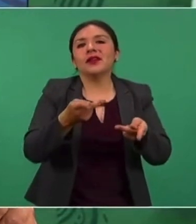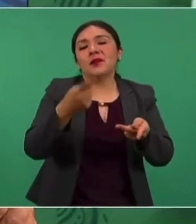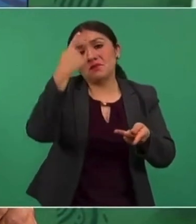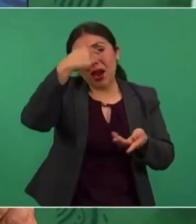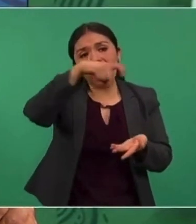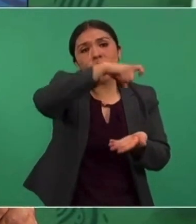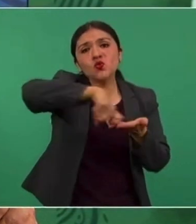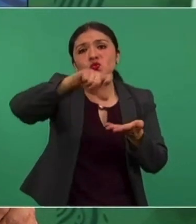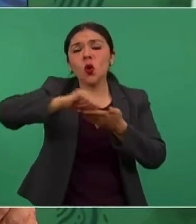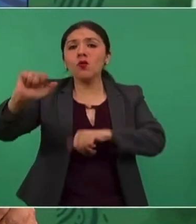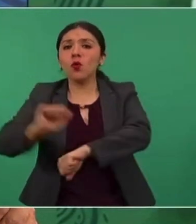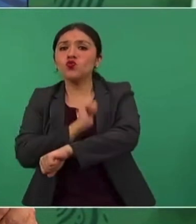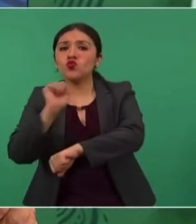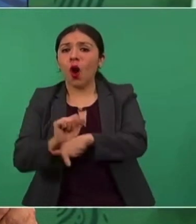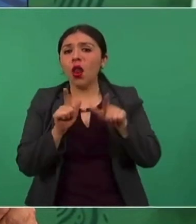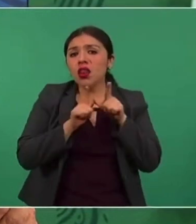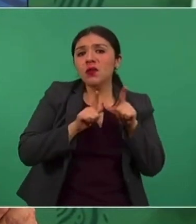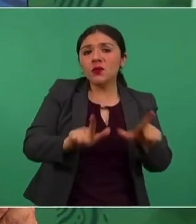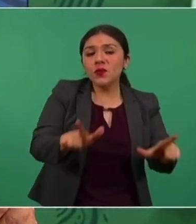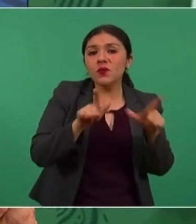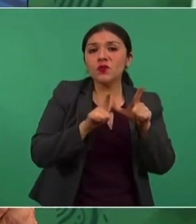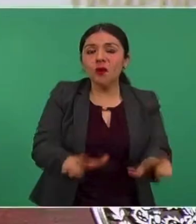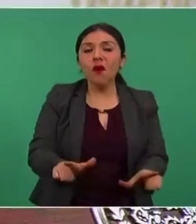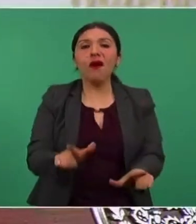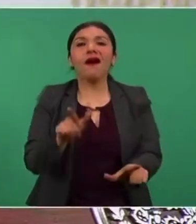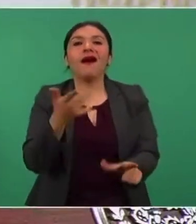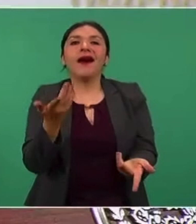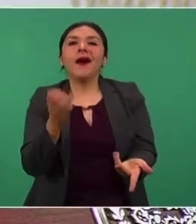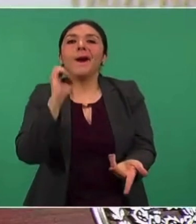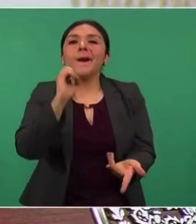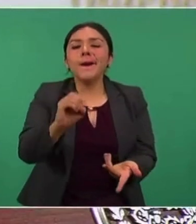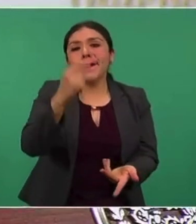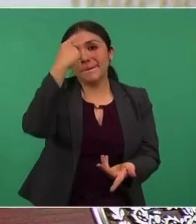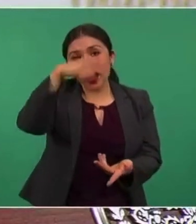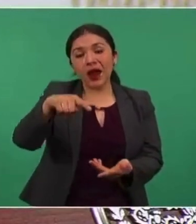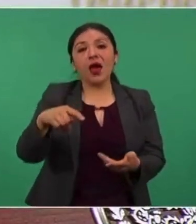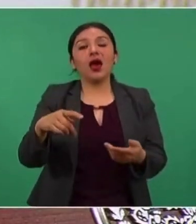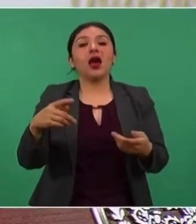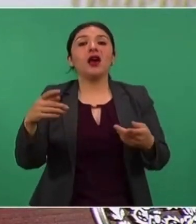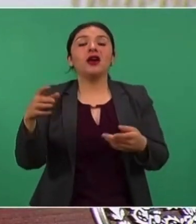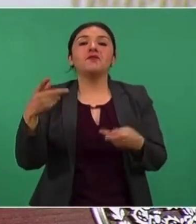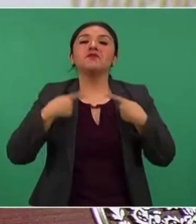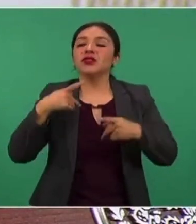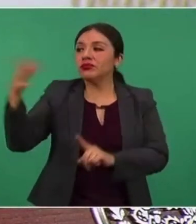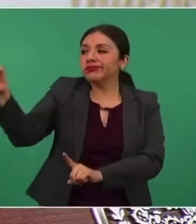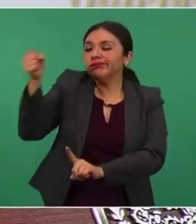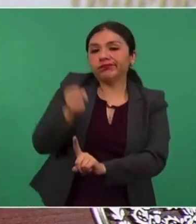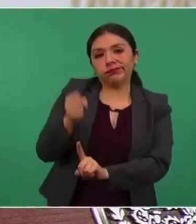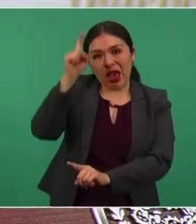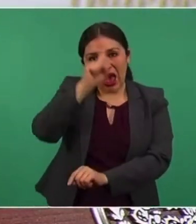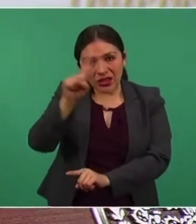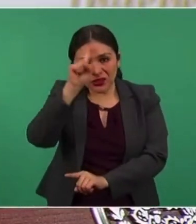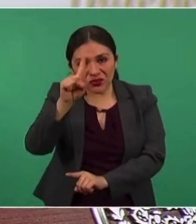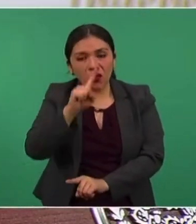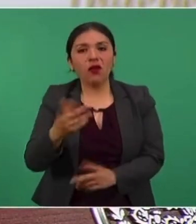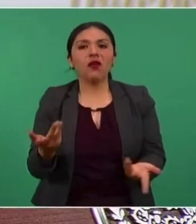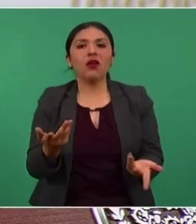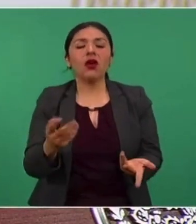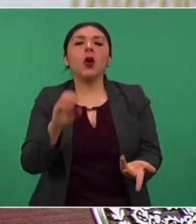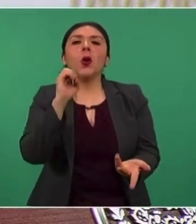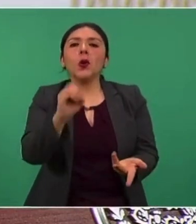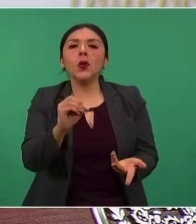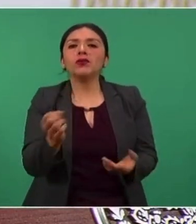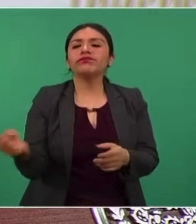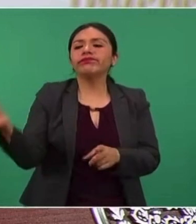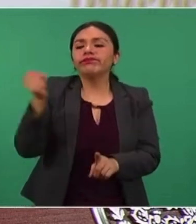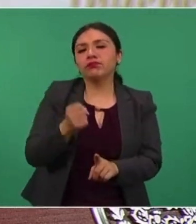compra de vehículos de lujo, para tener asesores, para